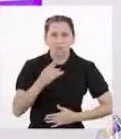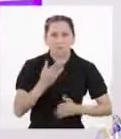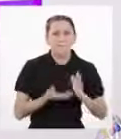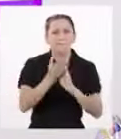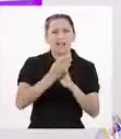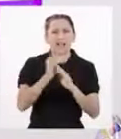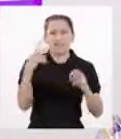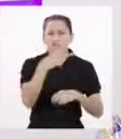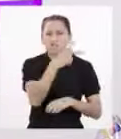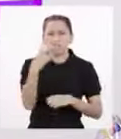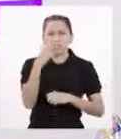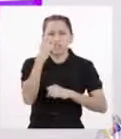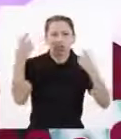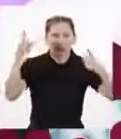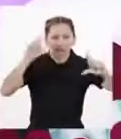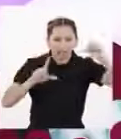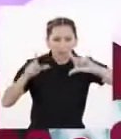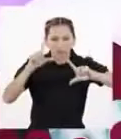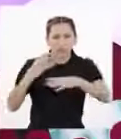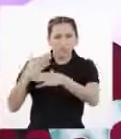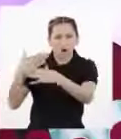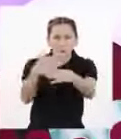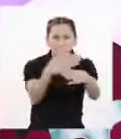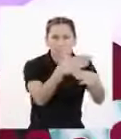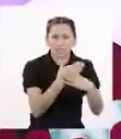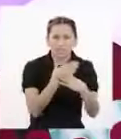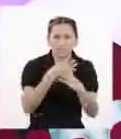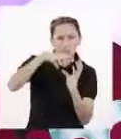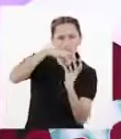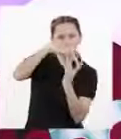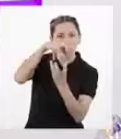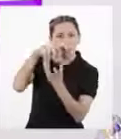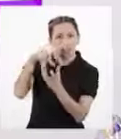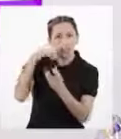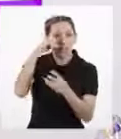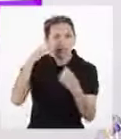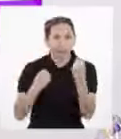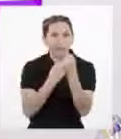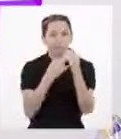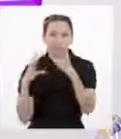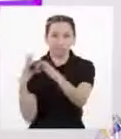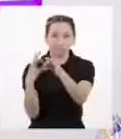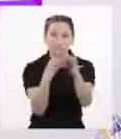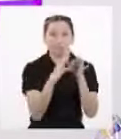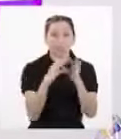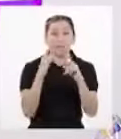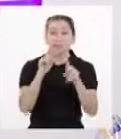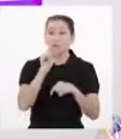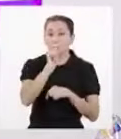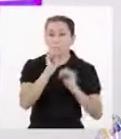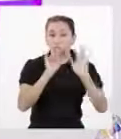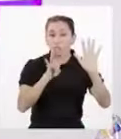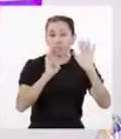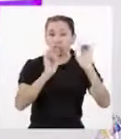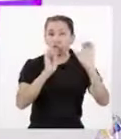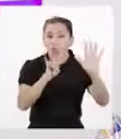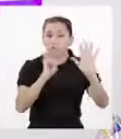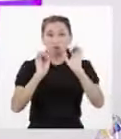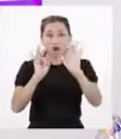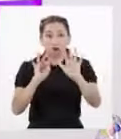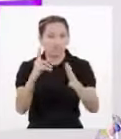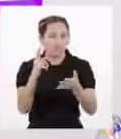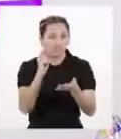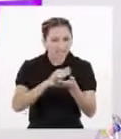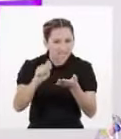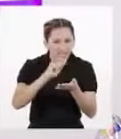laboratorios de todo el mundo ¡Claro! Para evitar la duplicación de esfuerzos Sin embargo, en 1998, la tarea